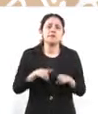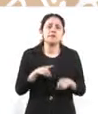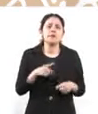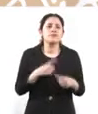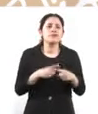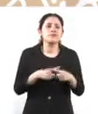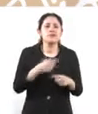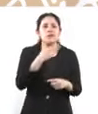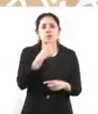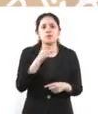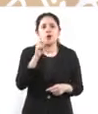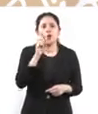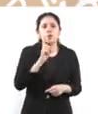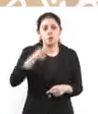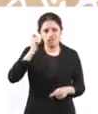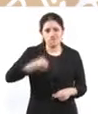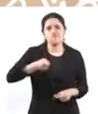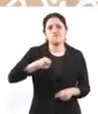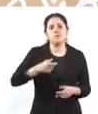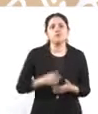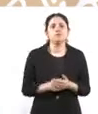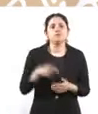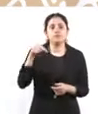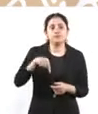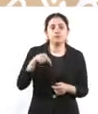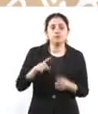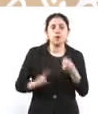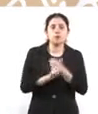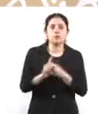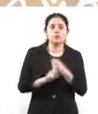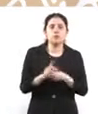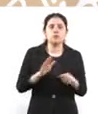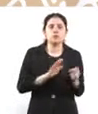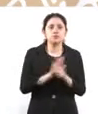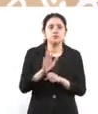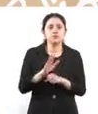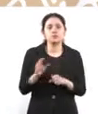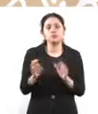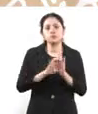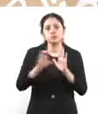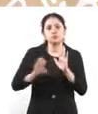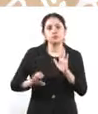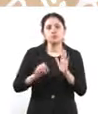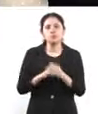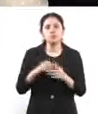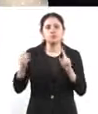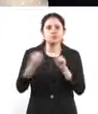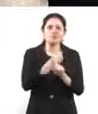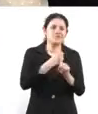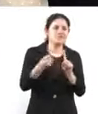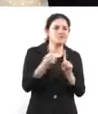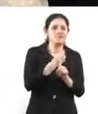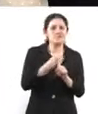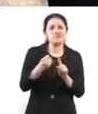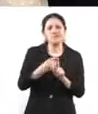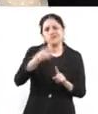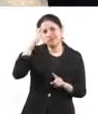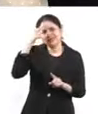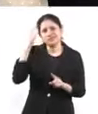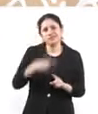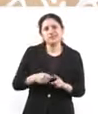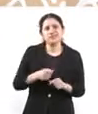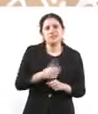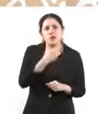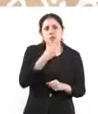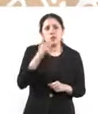¿Qué problema tenemos en este momento? Pues que cuando tenemos delitos con tanta violencia en nuestro país, el juez queda